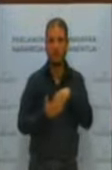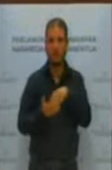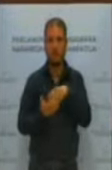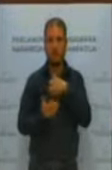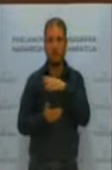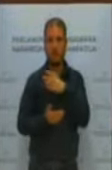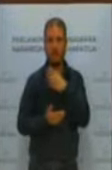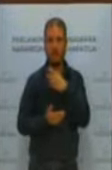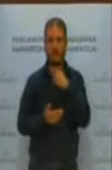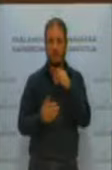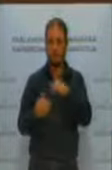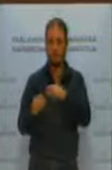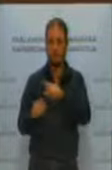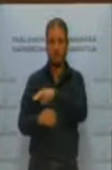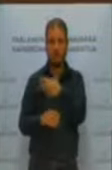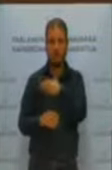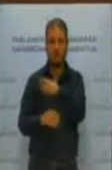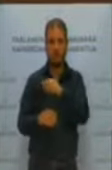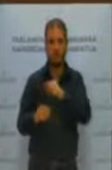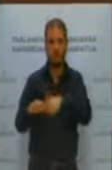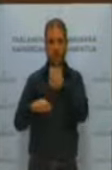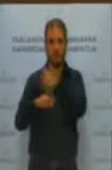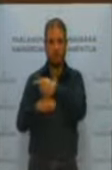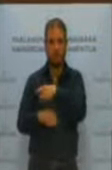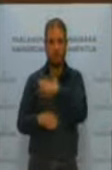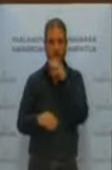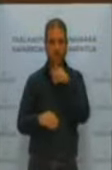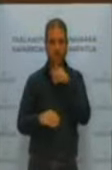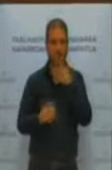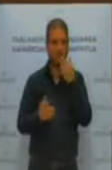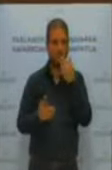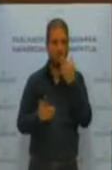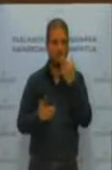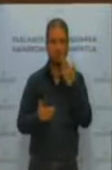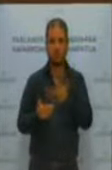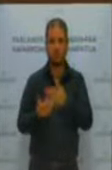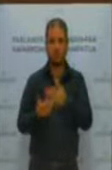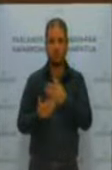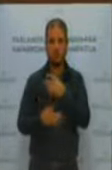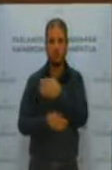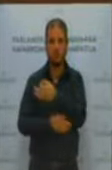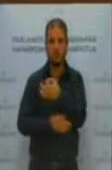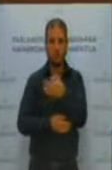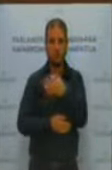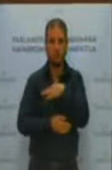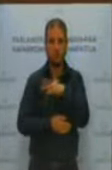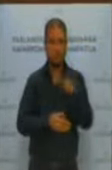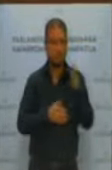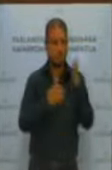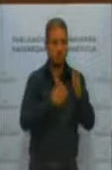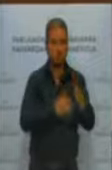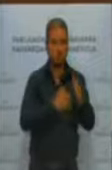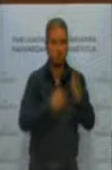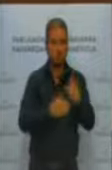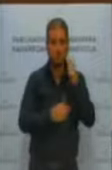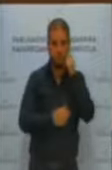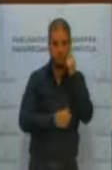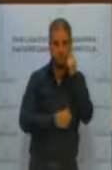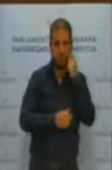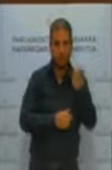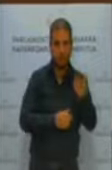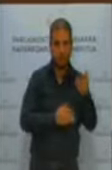es que partiendo de un supuesto que puede ser más o menos correcto, cuando hablamos de personas físicas, de clientes